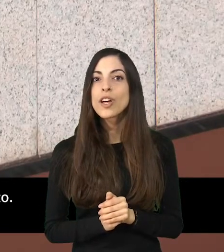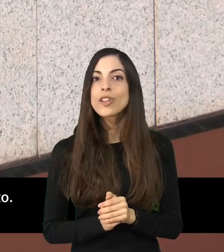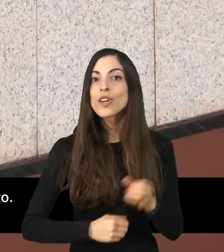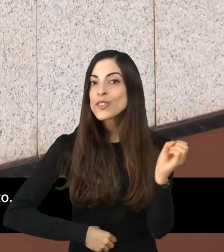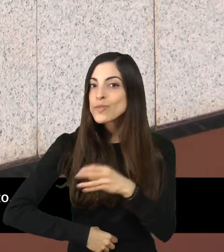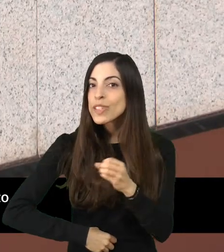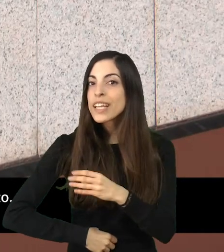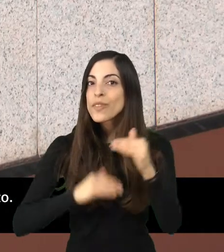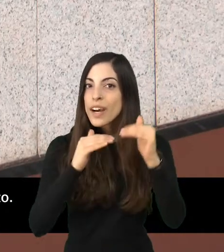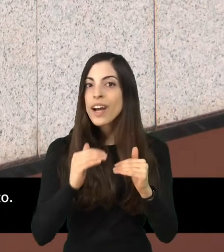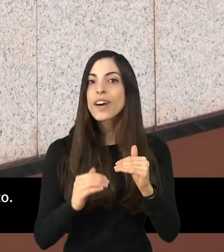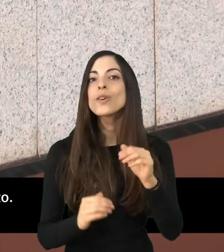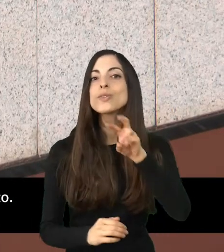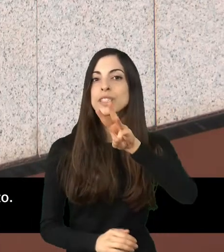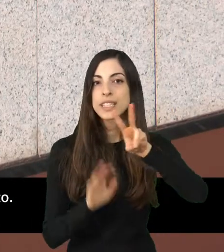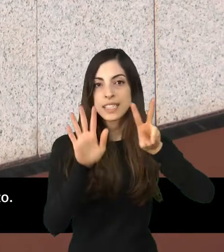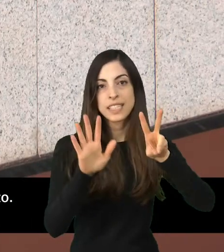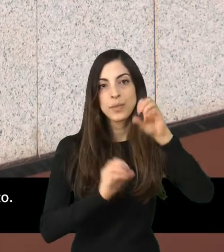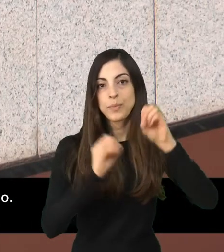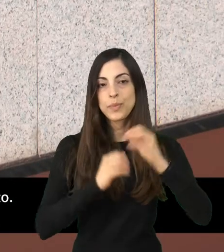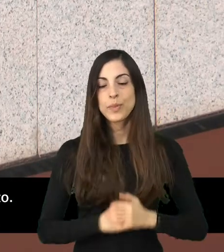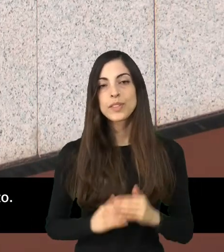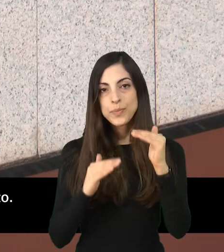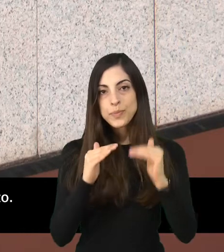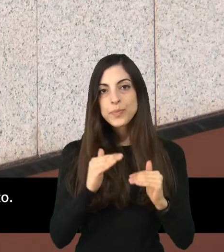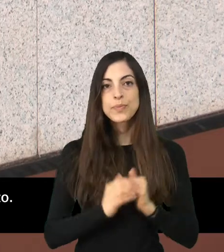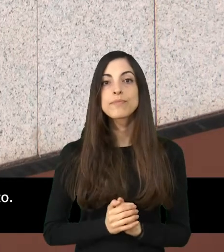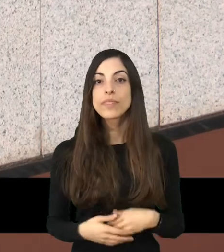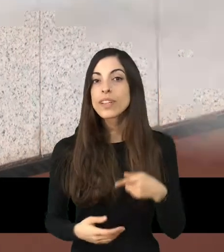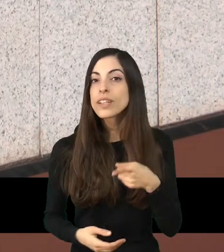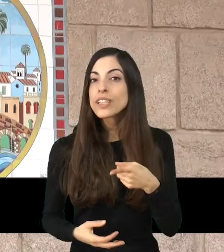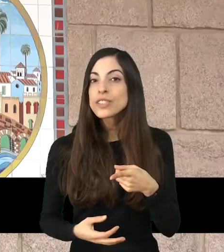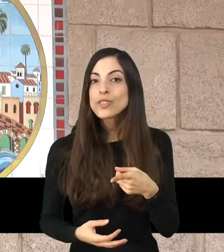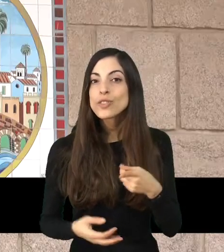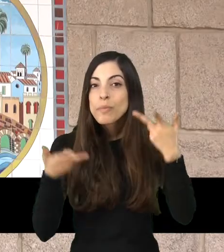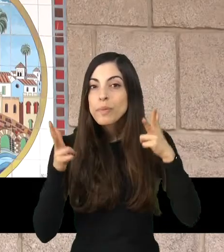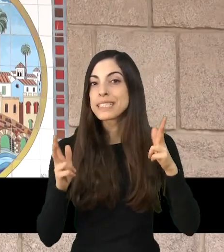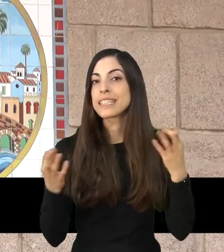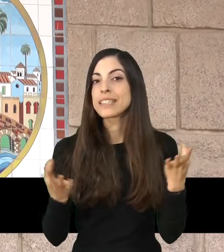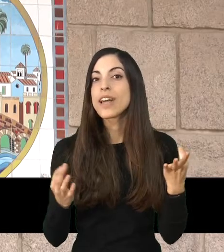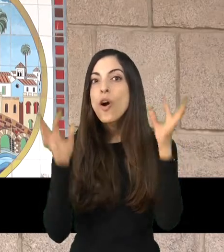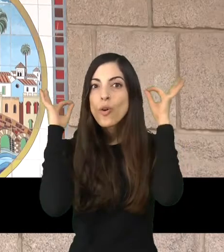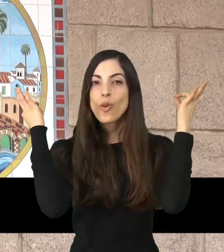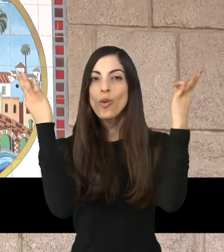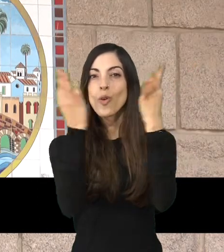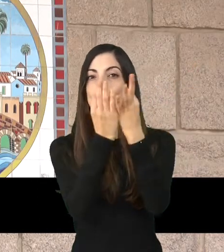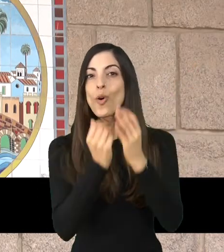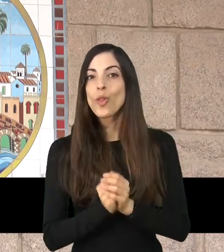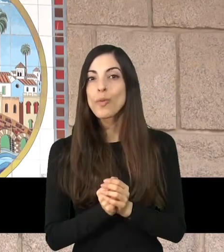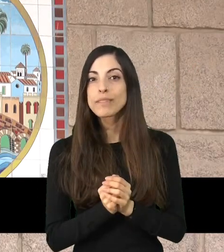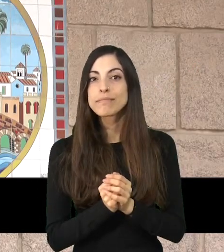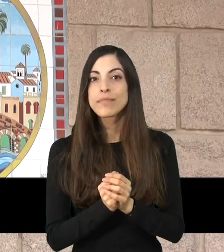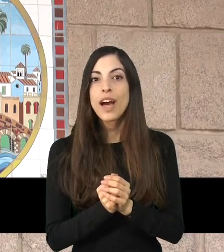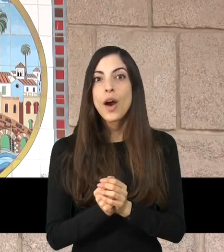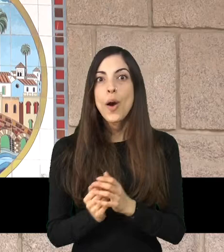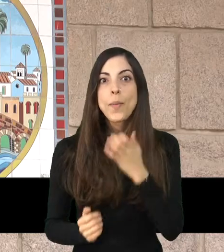Eso permitirá dejar a la capital dejos de